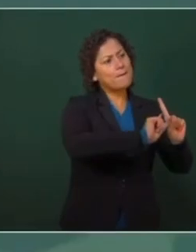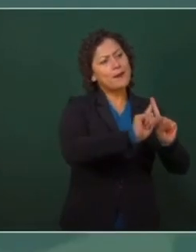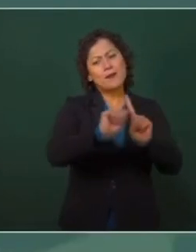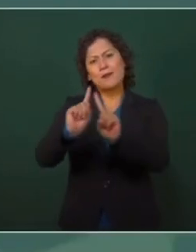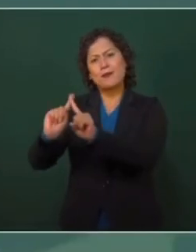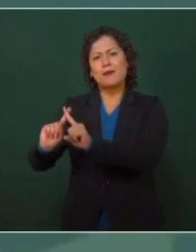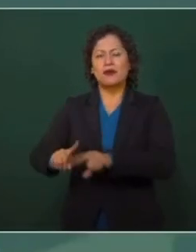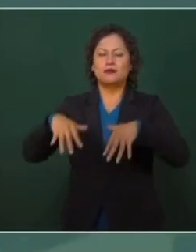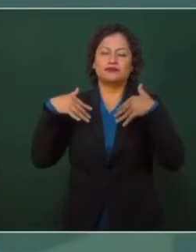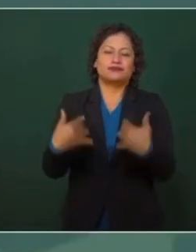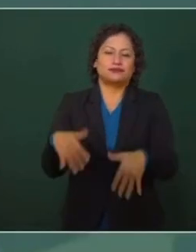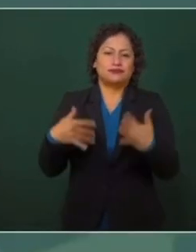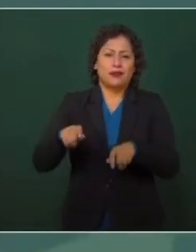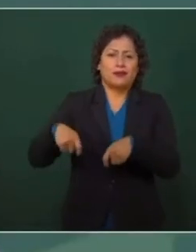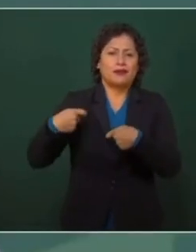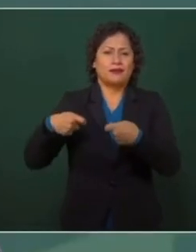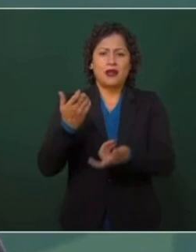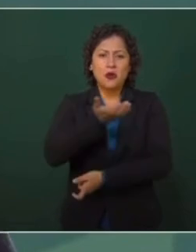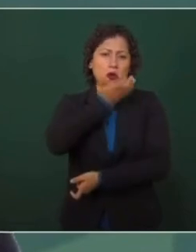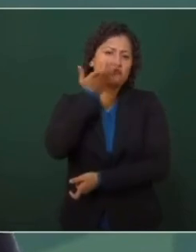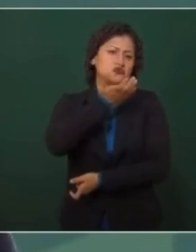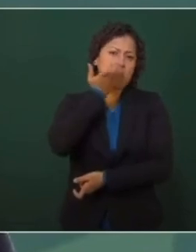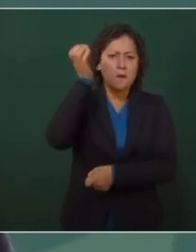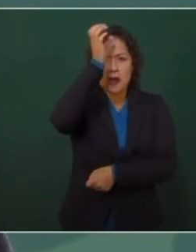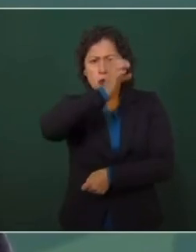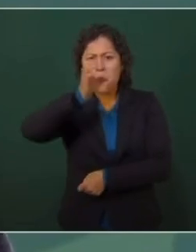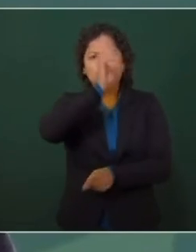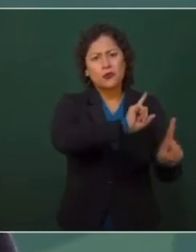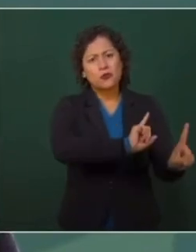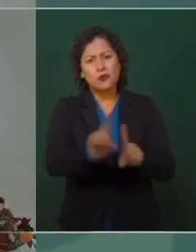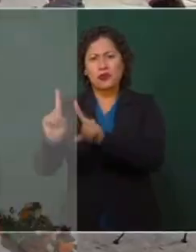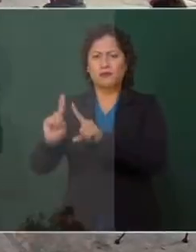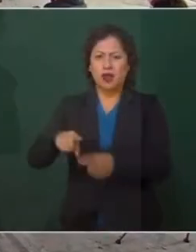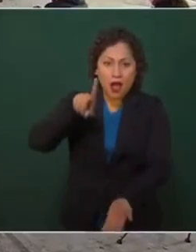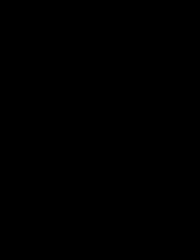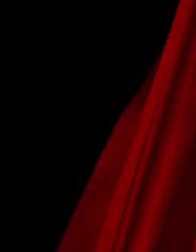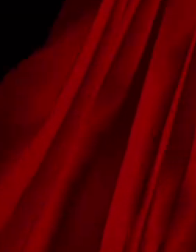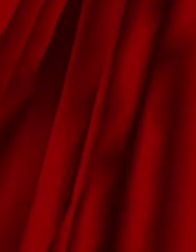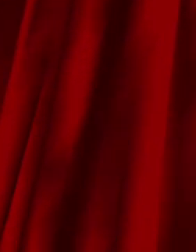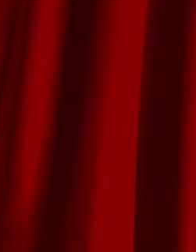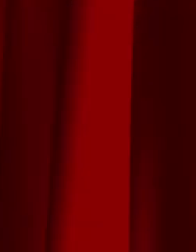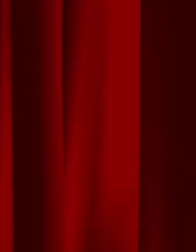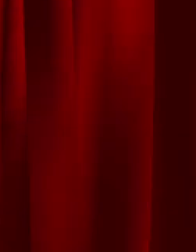de las costumbres, las tradiciones, de las culturas de nuestro gran país. ¡Gracias! ¡Gracias! ¡Gracias!